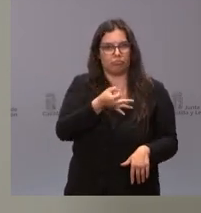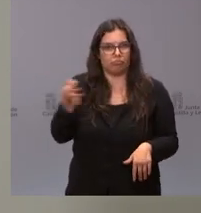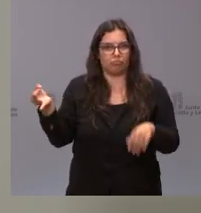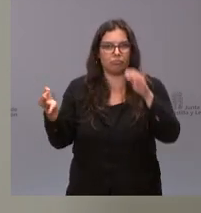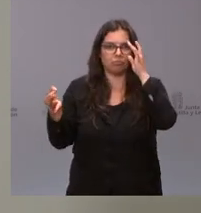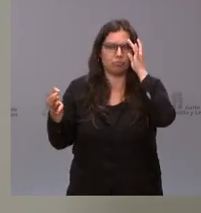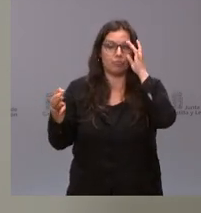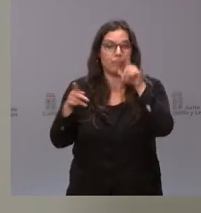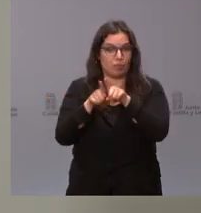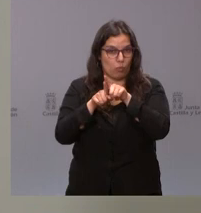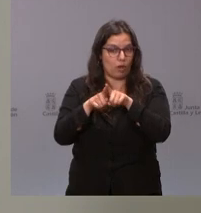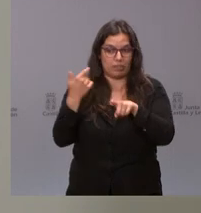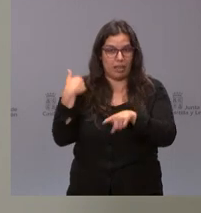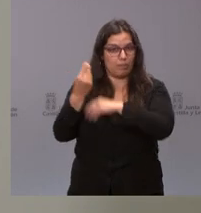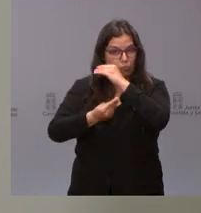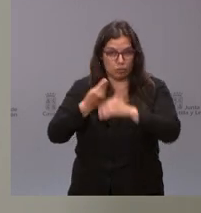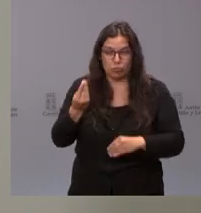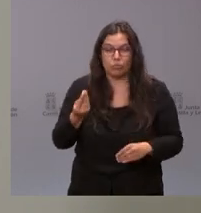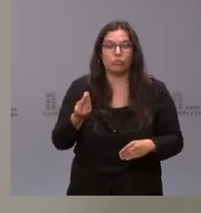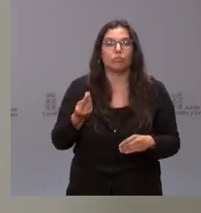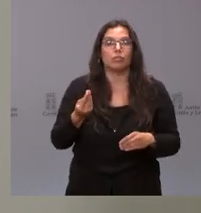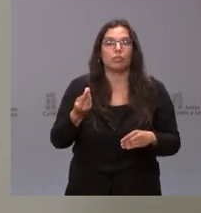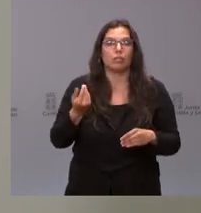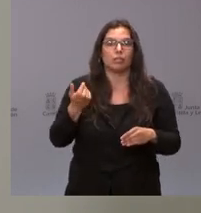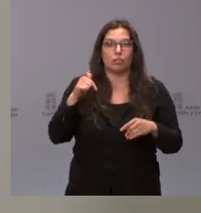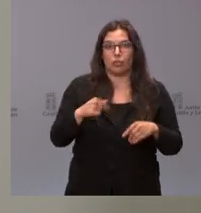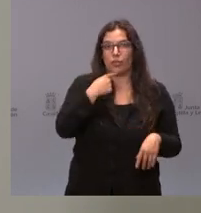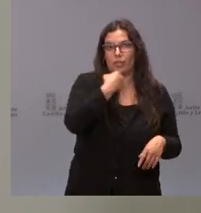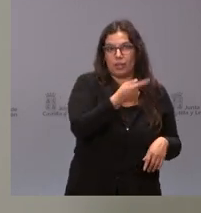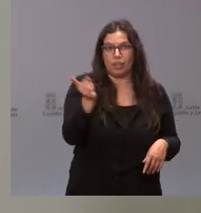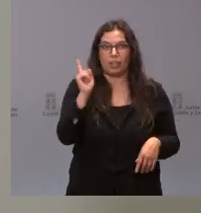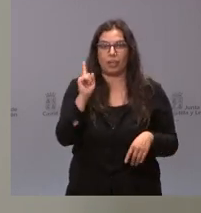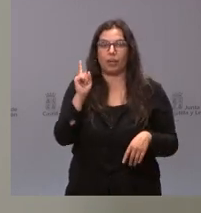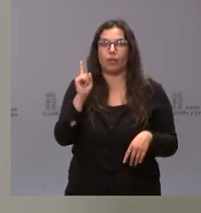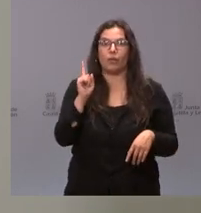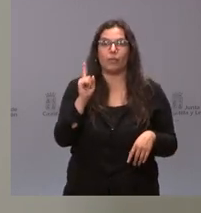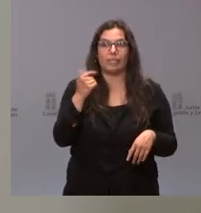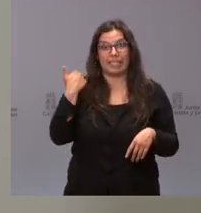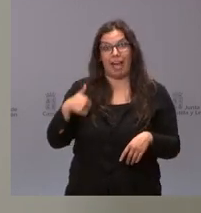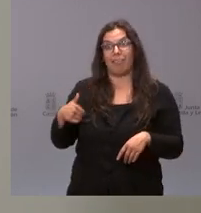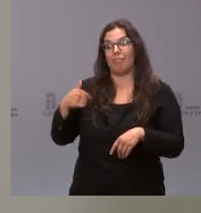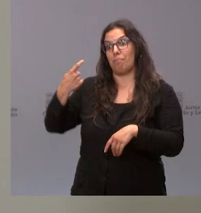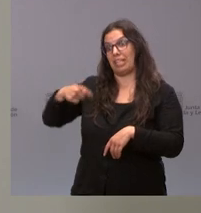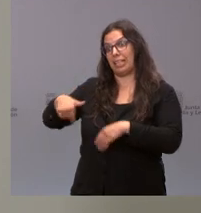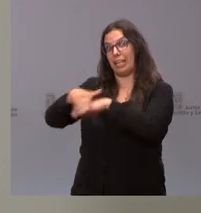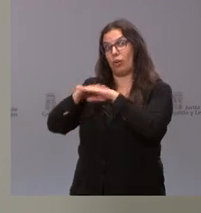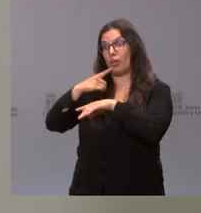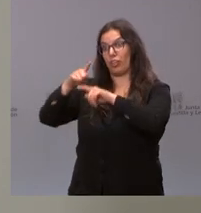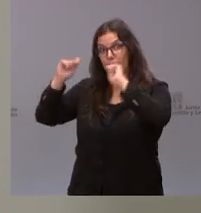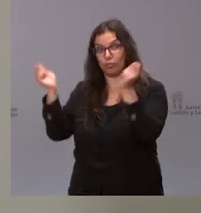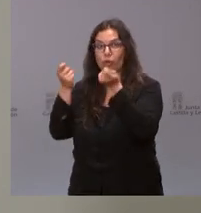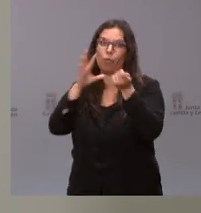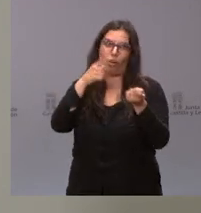hemos hecho y como yo les comunico hoy quizá con más énfasis una vez que el propio presidente del Gobierno ha anunciado